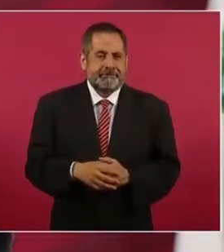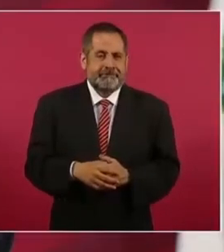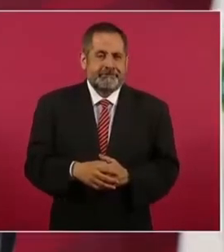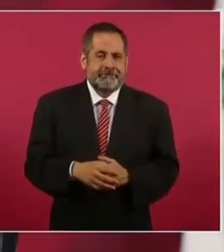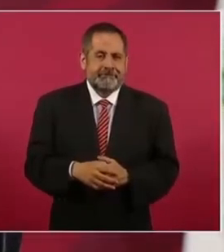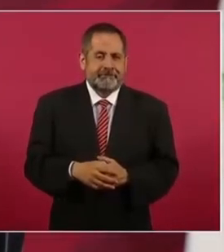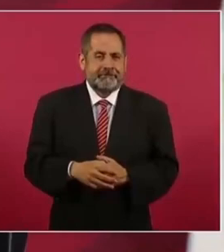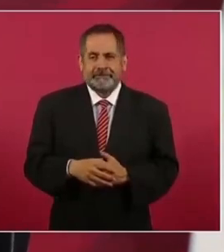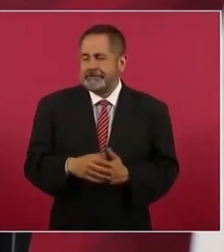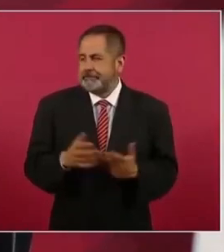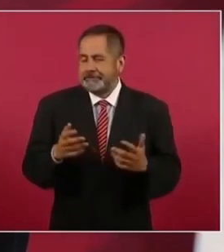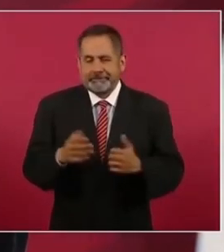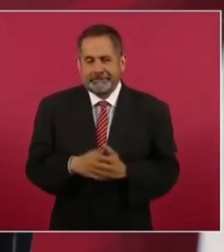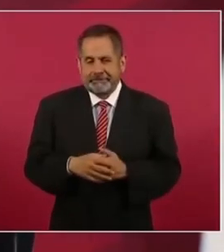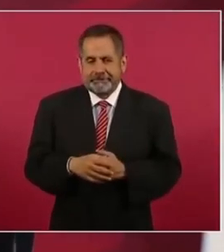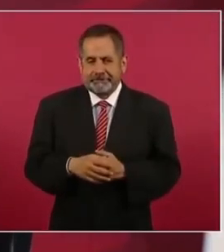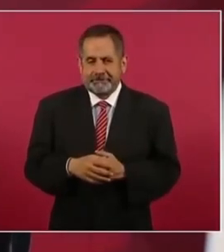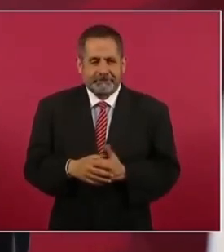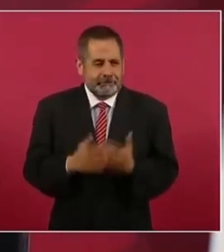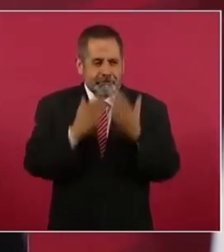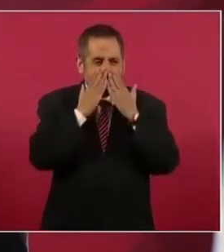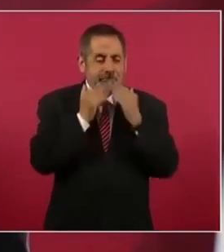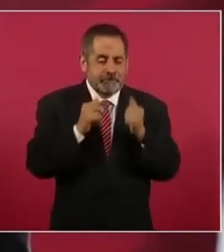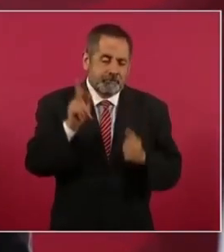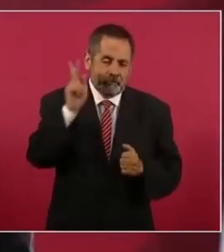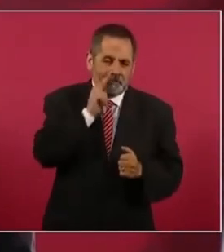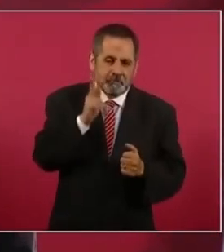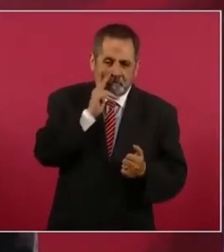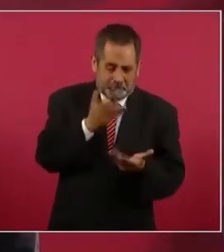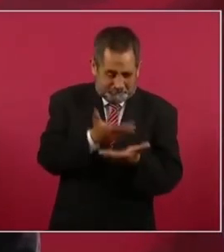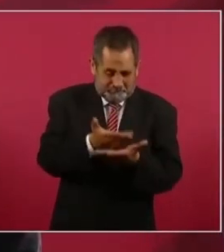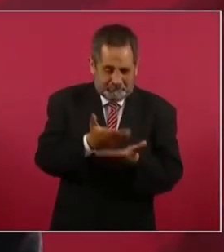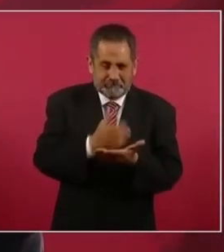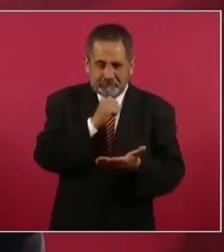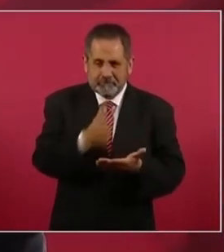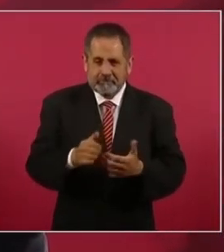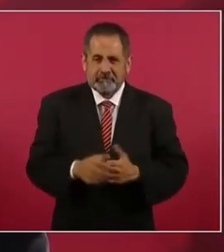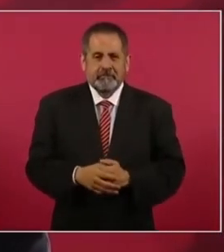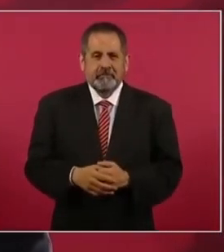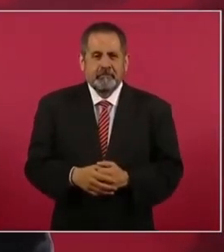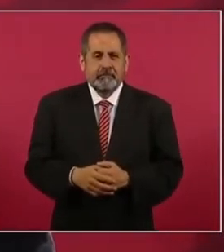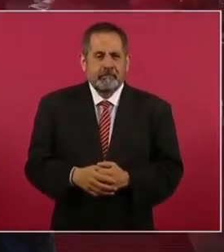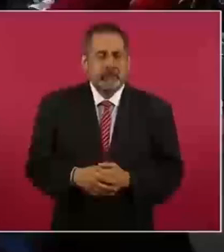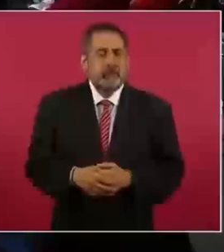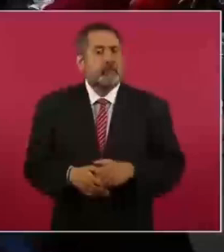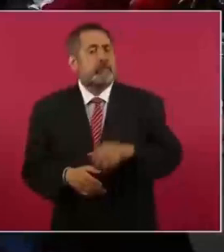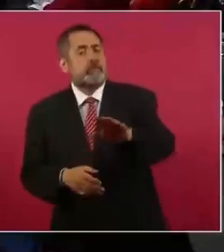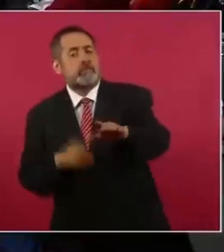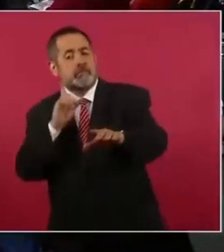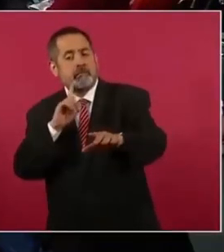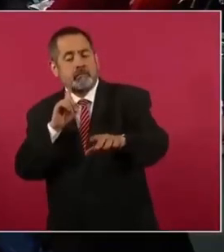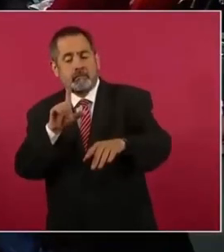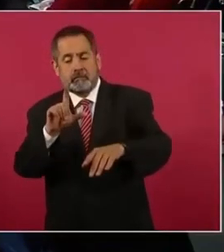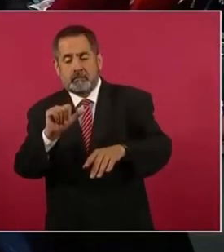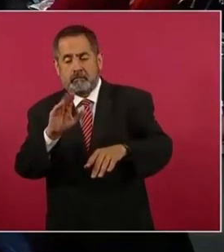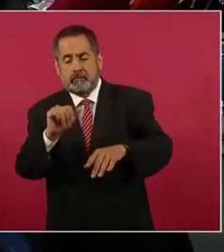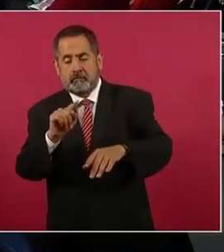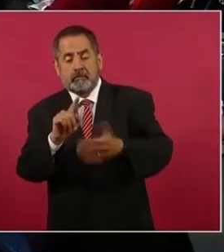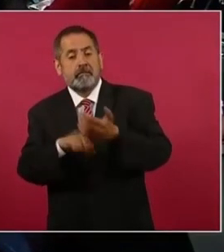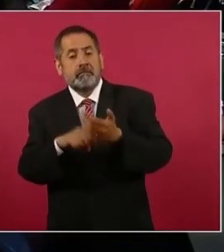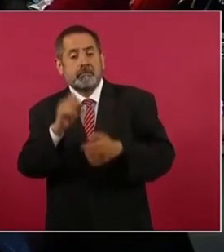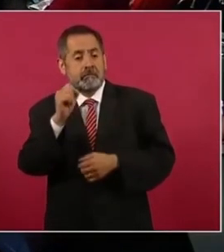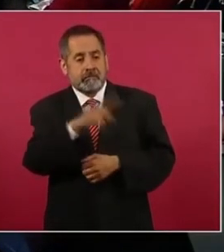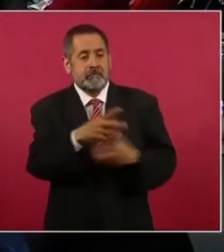Pero además, sin ninguna prueba. Y en el caso de Labastida, habría que recordar que él fue beneficiario